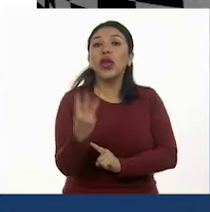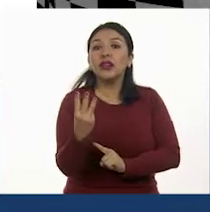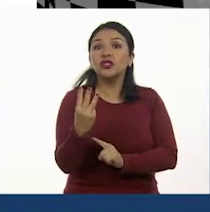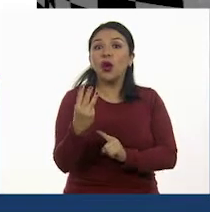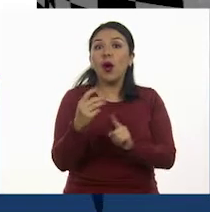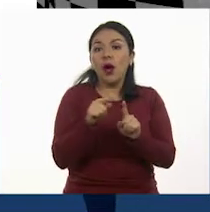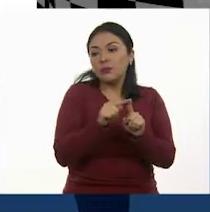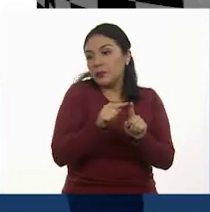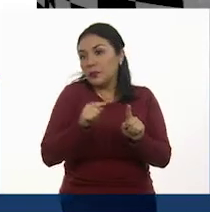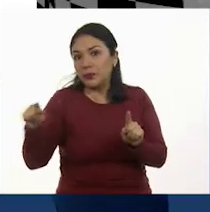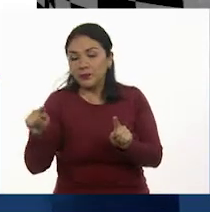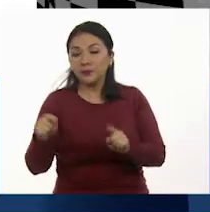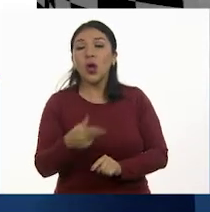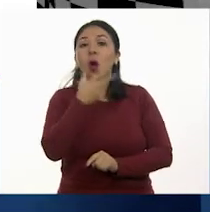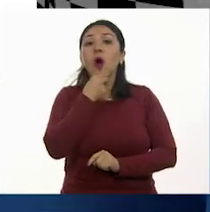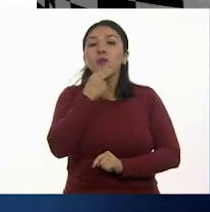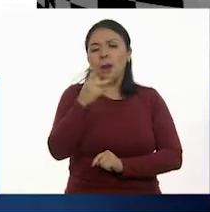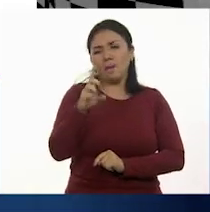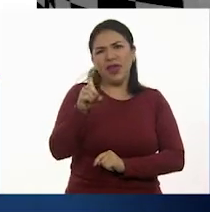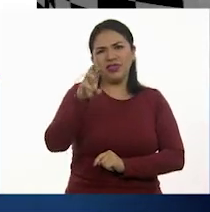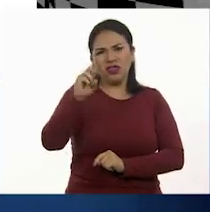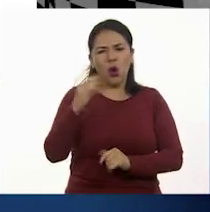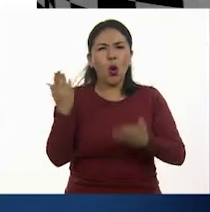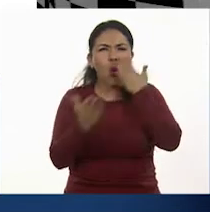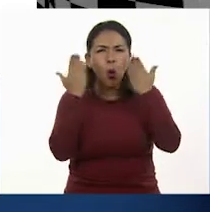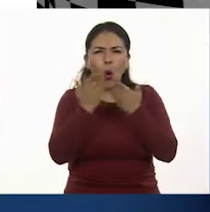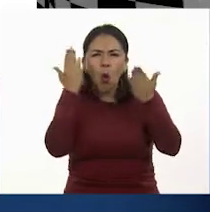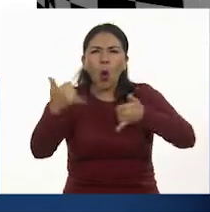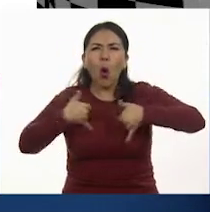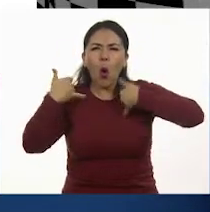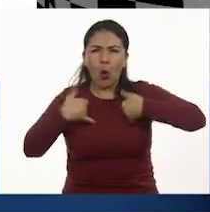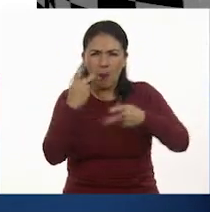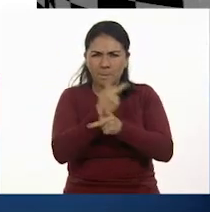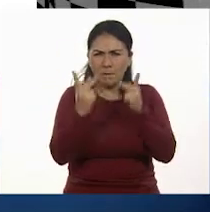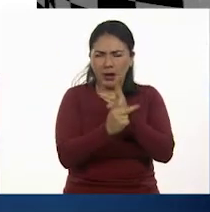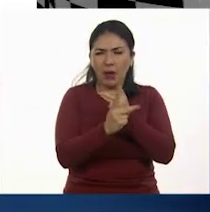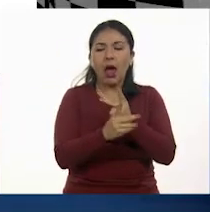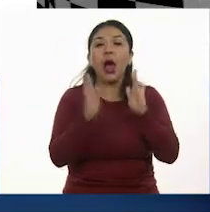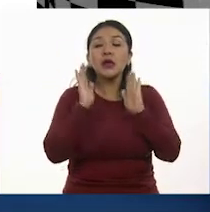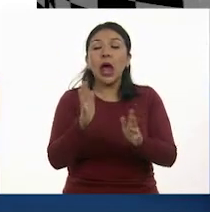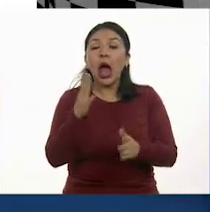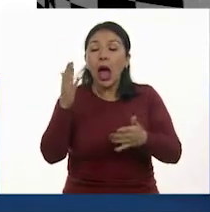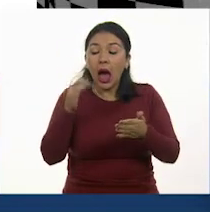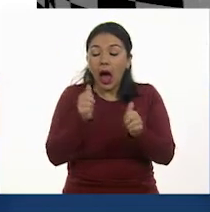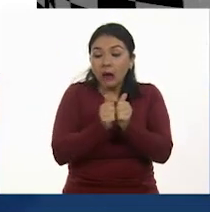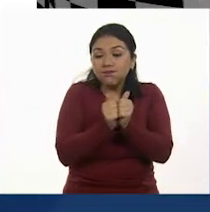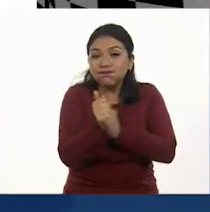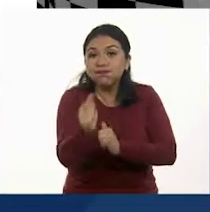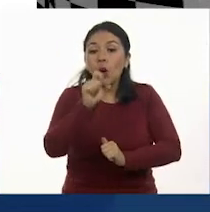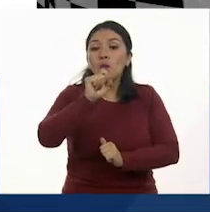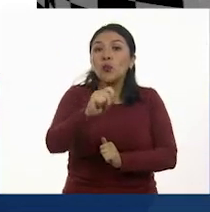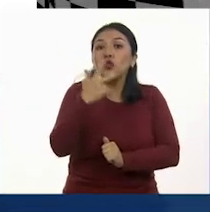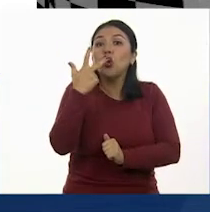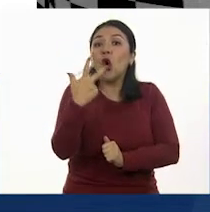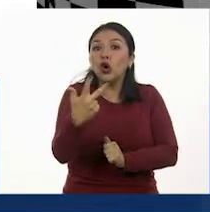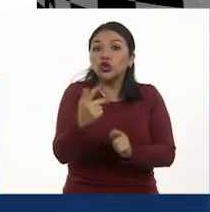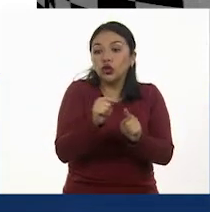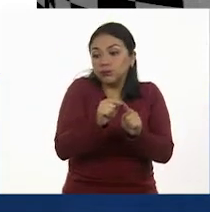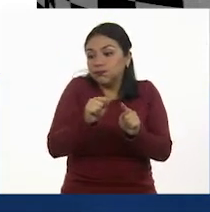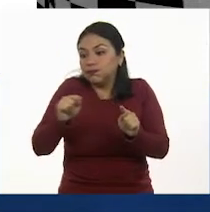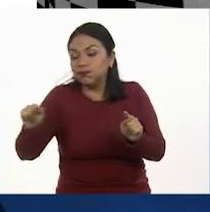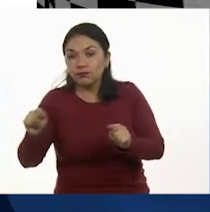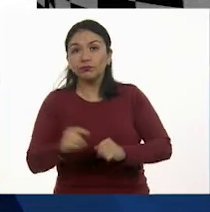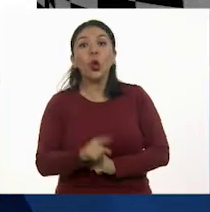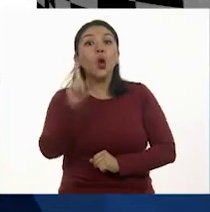Pedro, estudiante de bachillerato, ha avanzado .8 del recorrido. Juana,